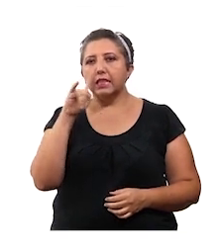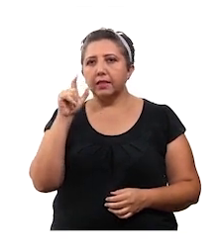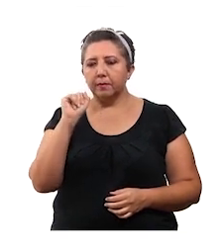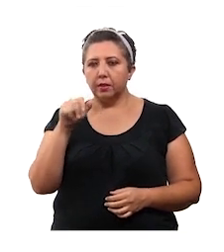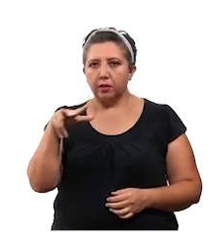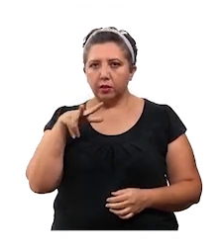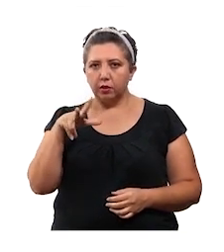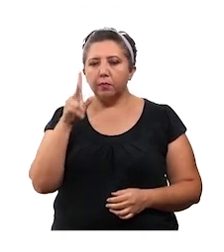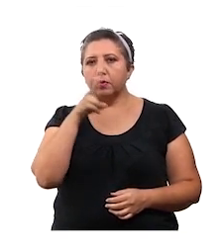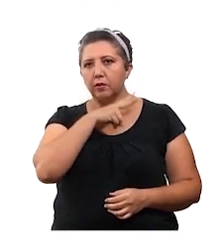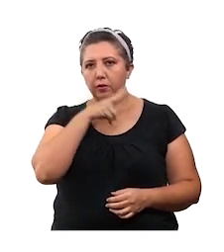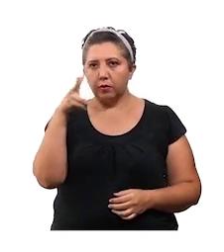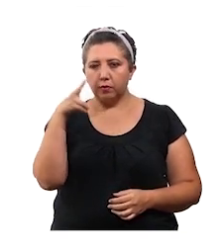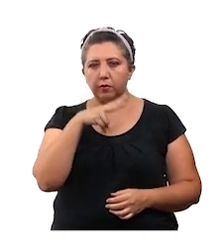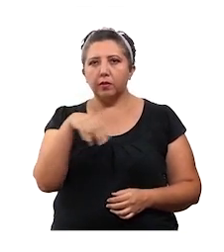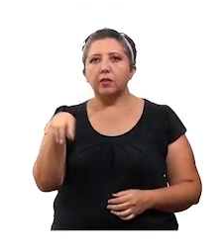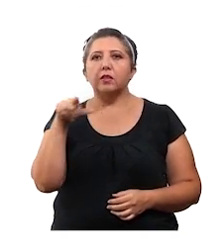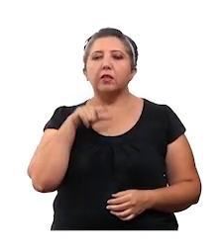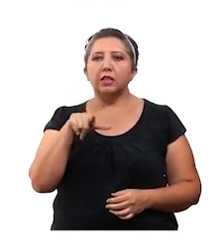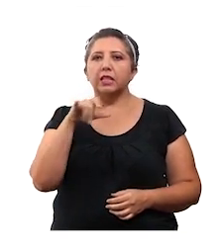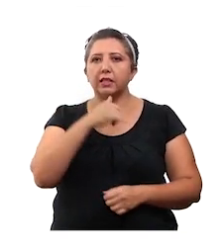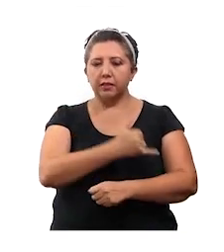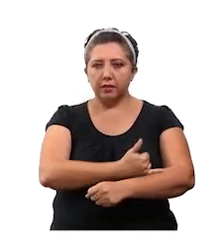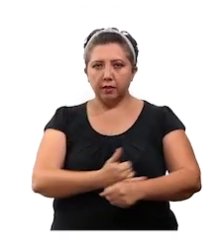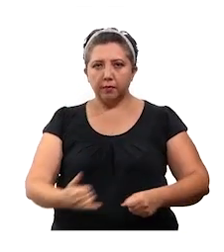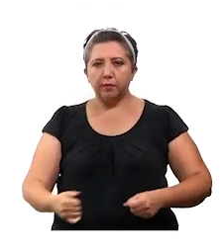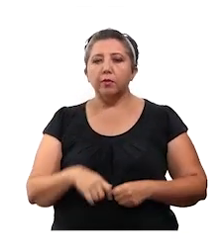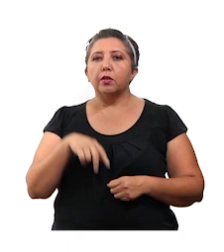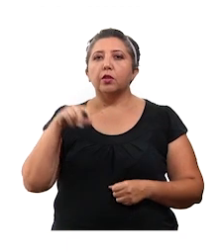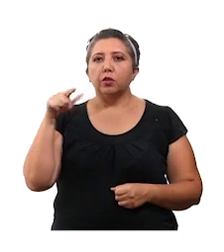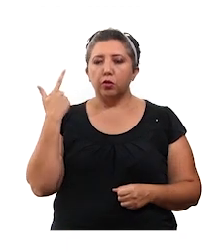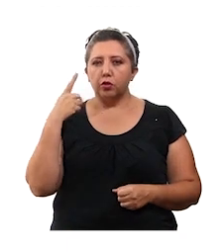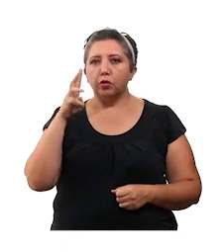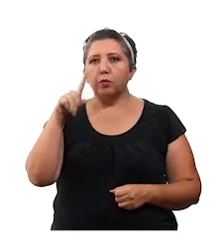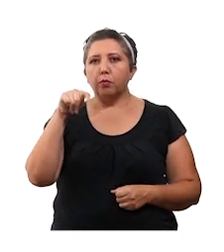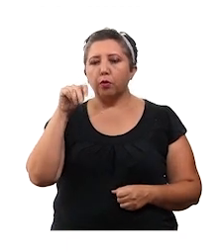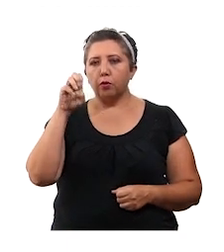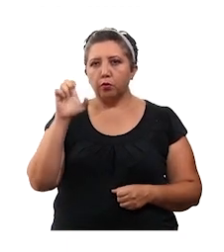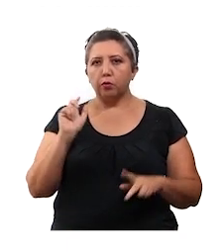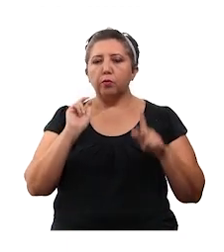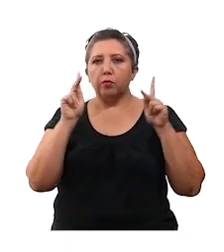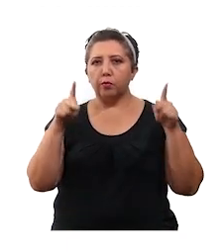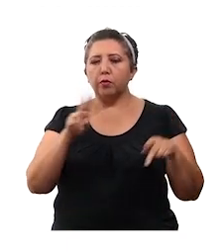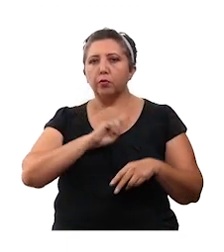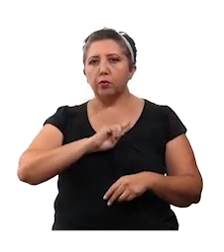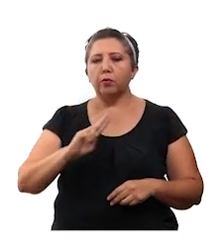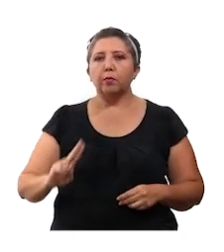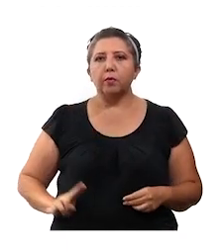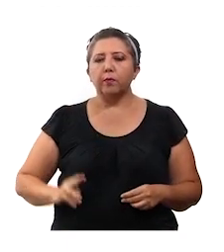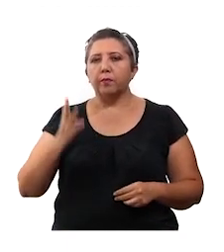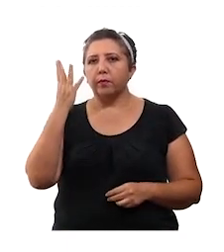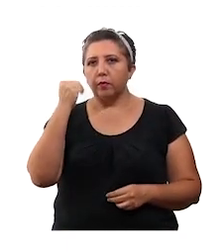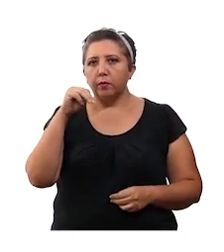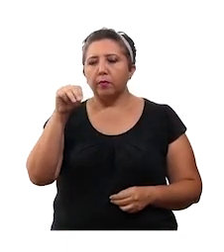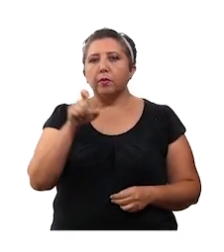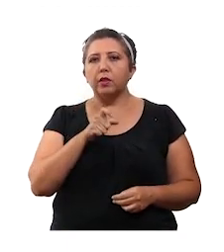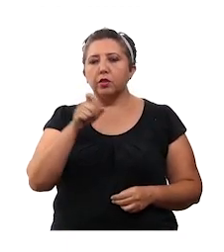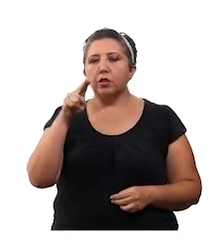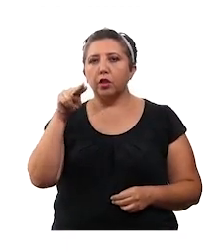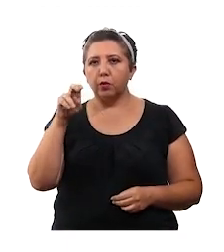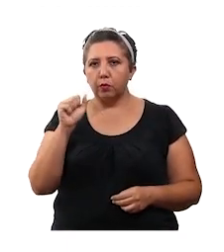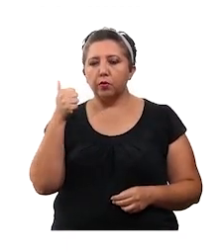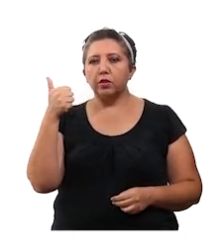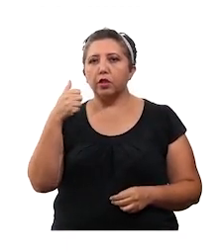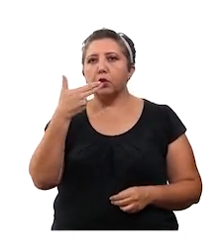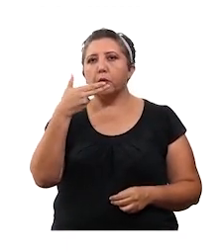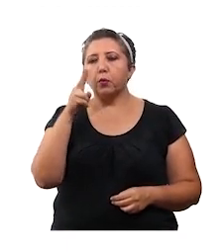Tisimil, 18 en Valladolid, 17 en Izamal, 12 en Motul, Progreso y Humán, 9 en Mashcanú,